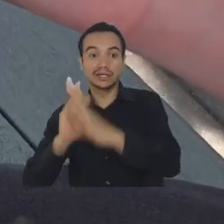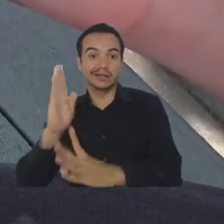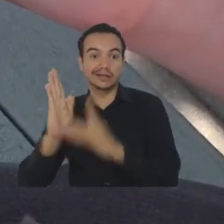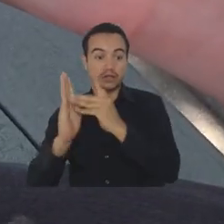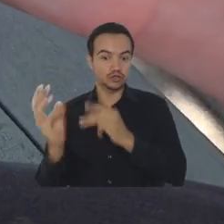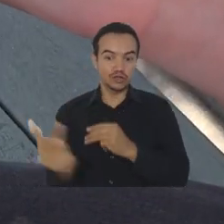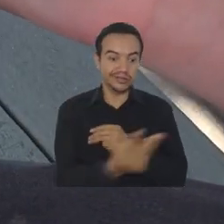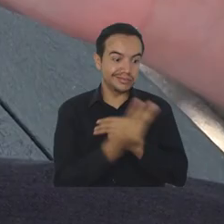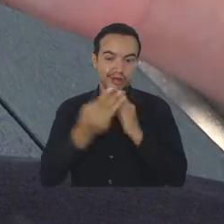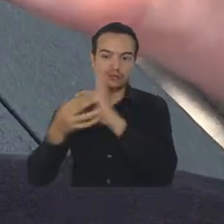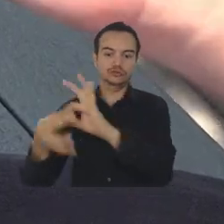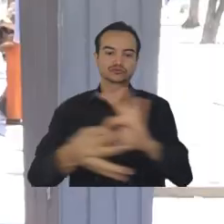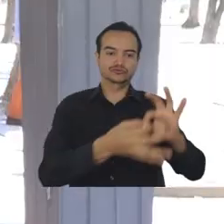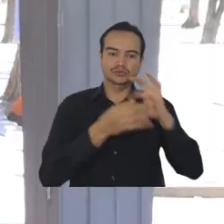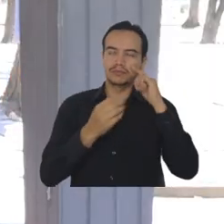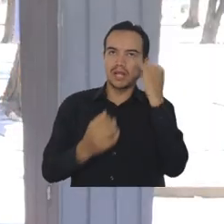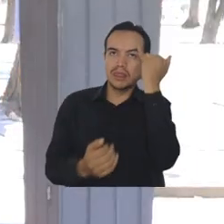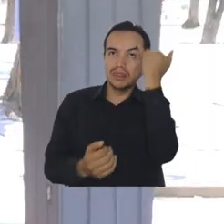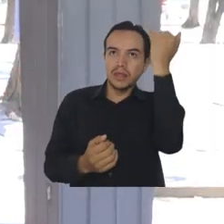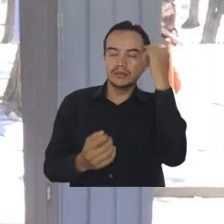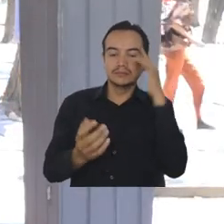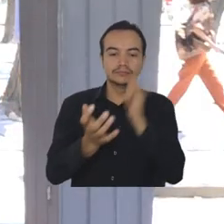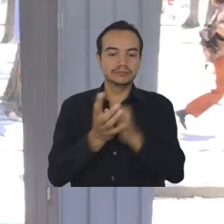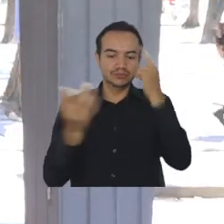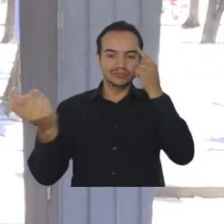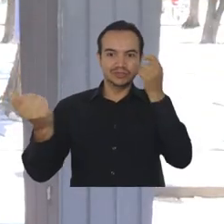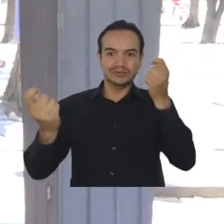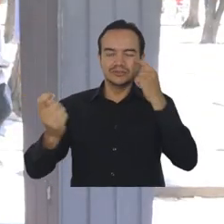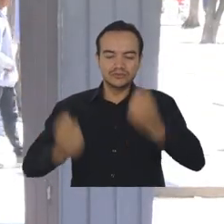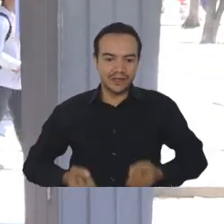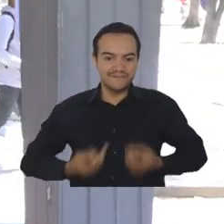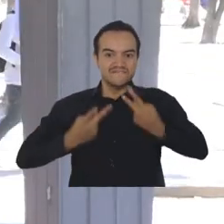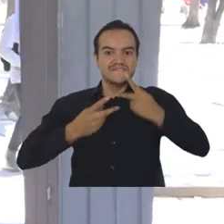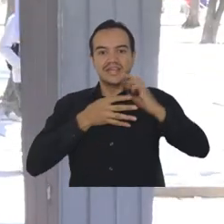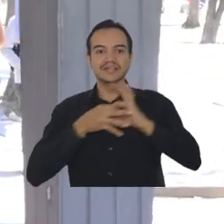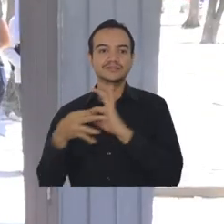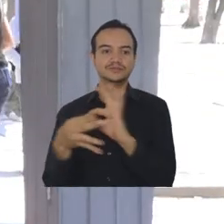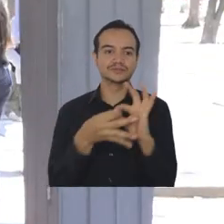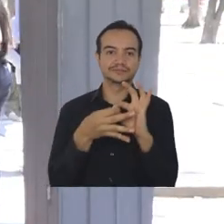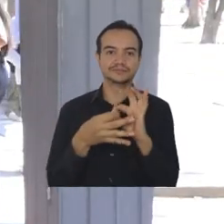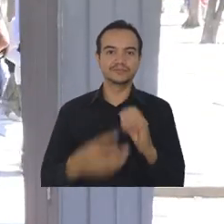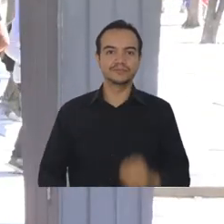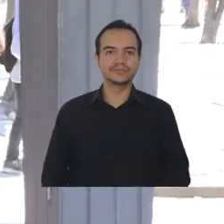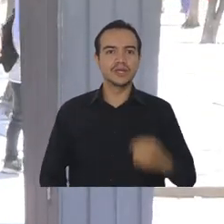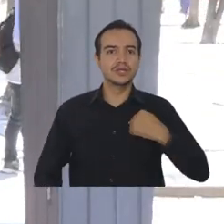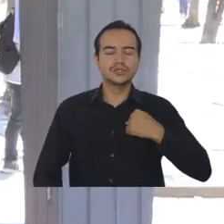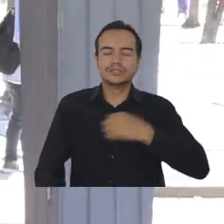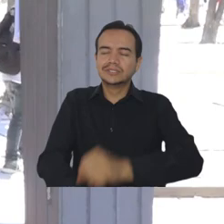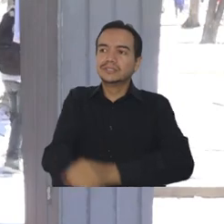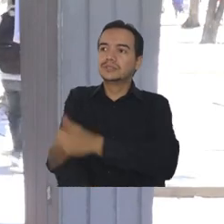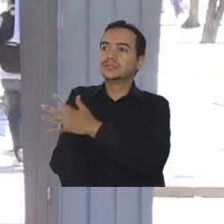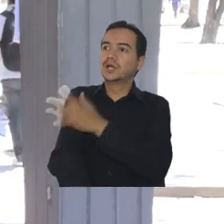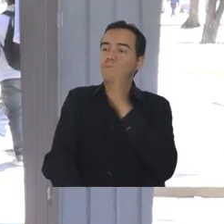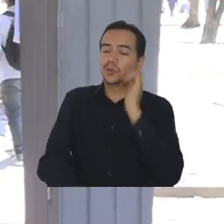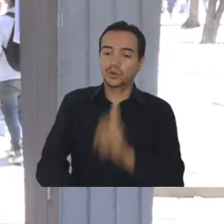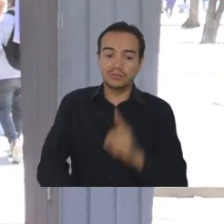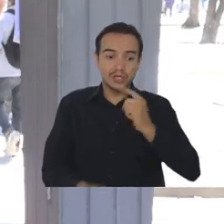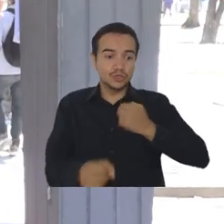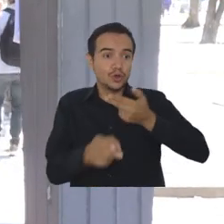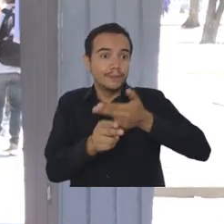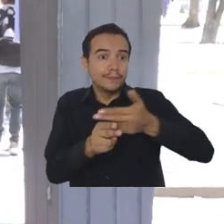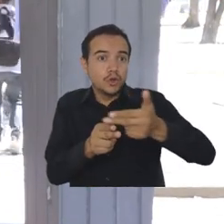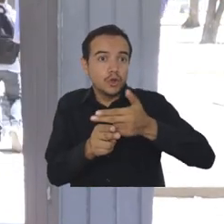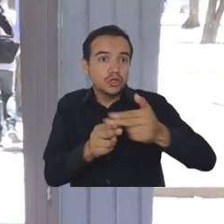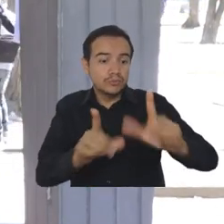estrategia Unidos por la Vida. Es hermoso para mí hacer parte de estas actividades porque siento que me están preparando